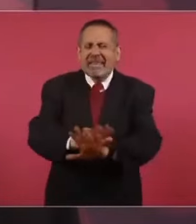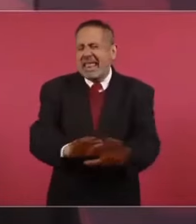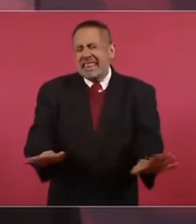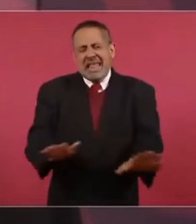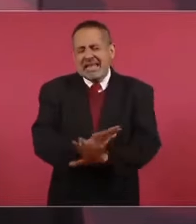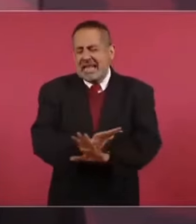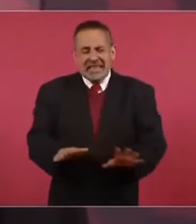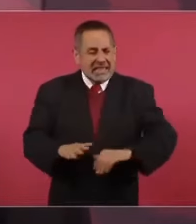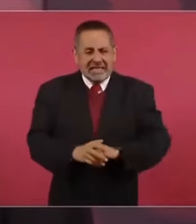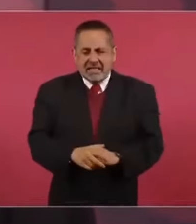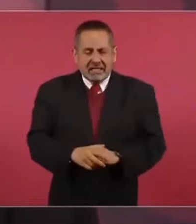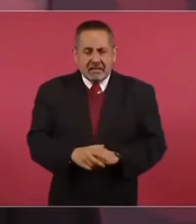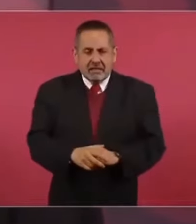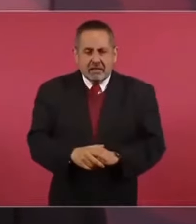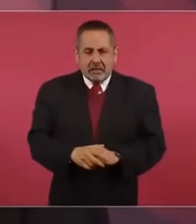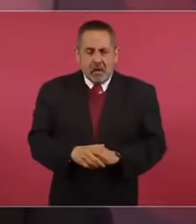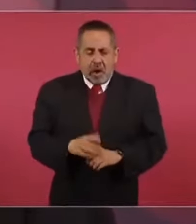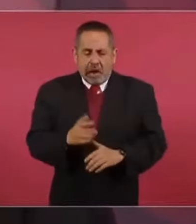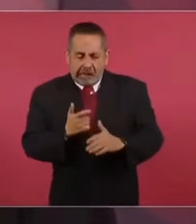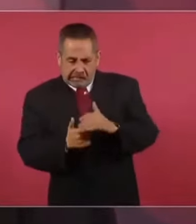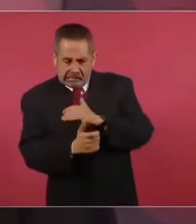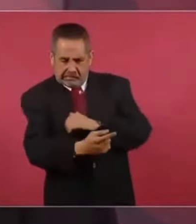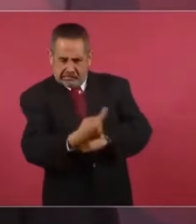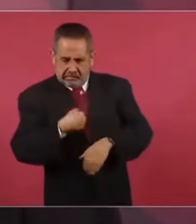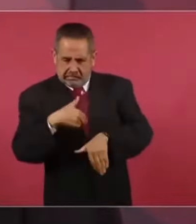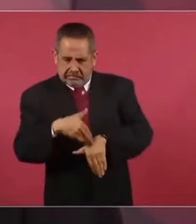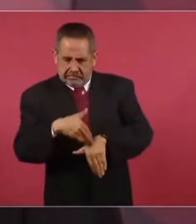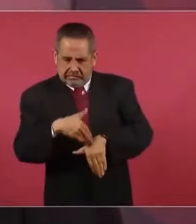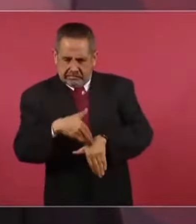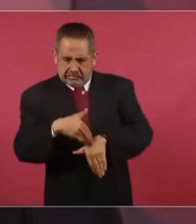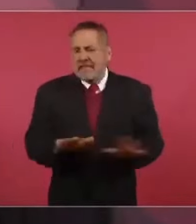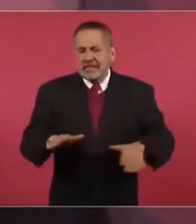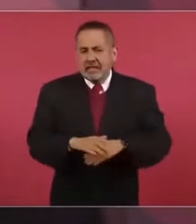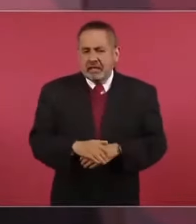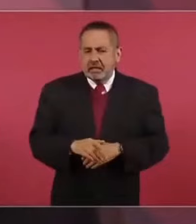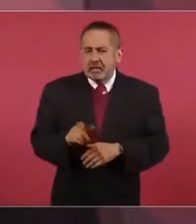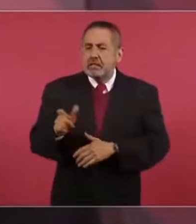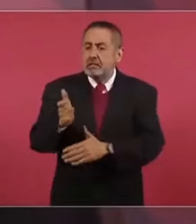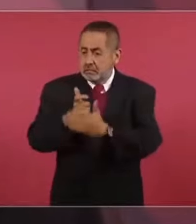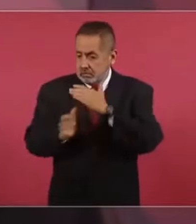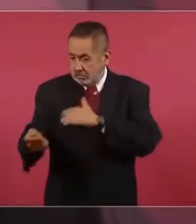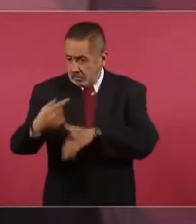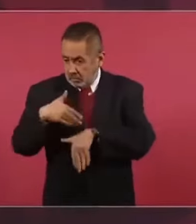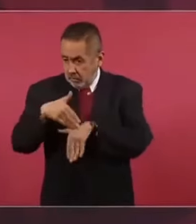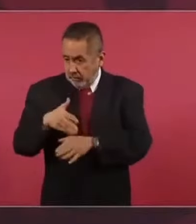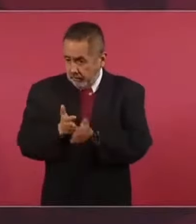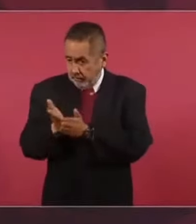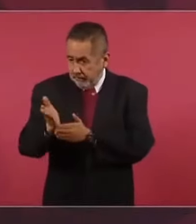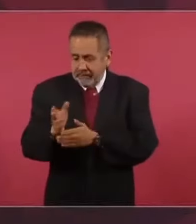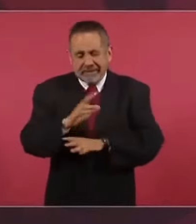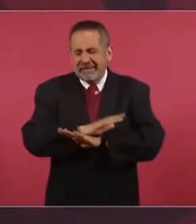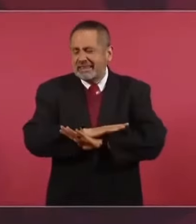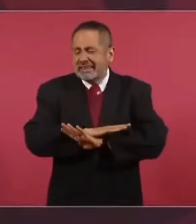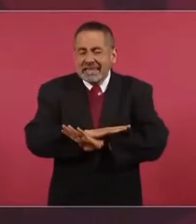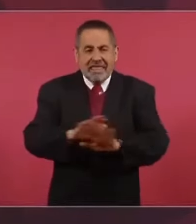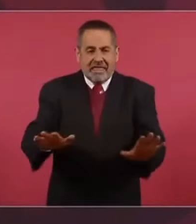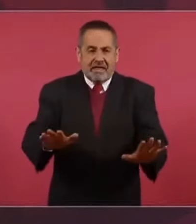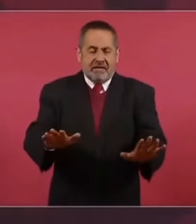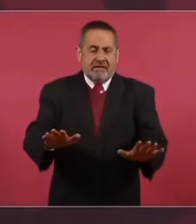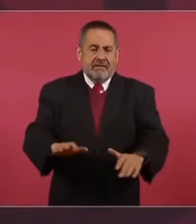no compramos conciencias, no compramos lealtades, no compramos